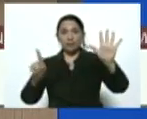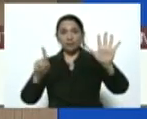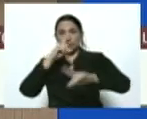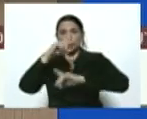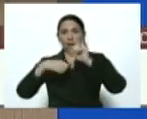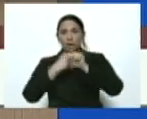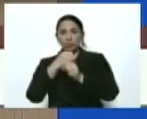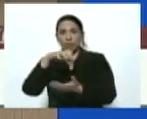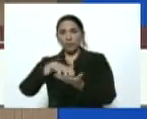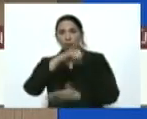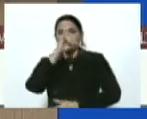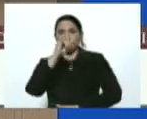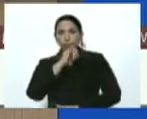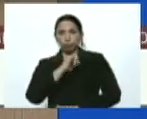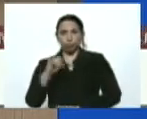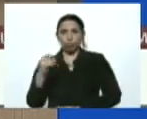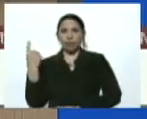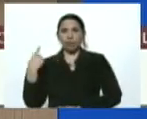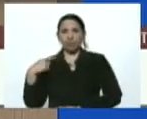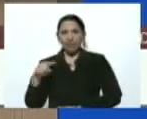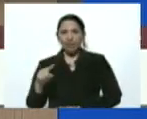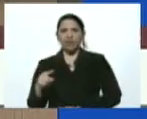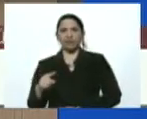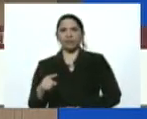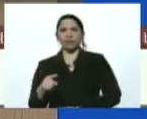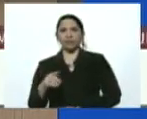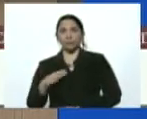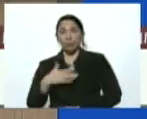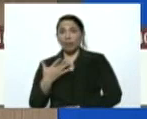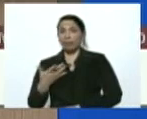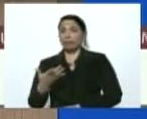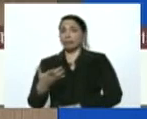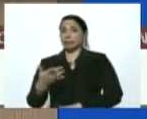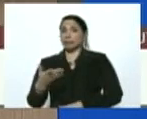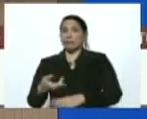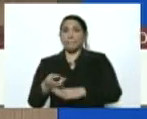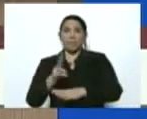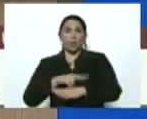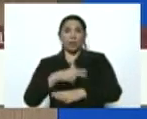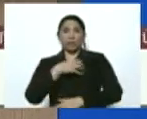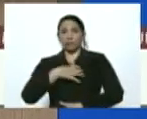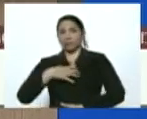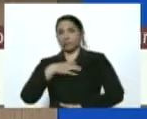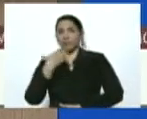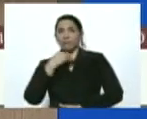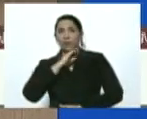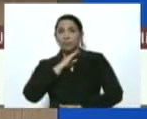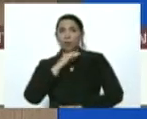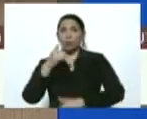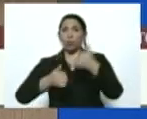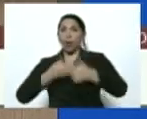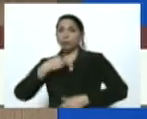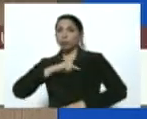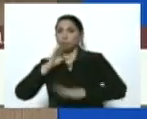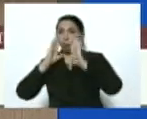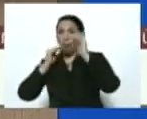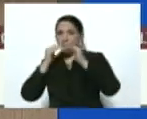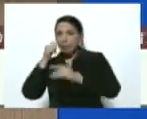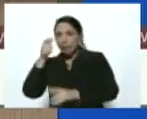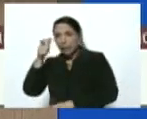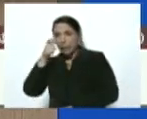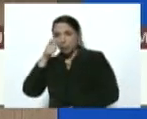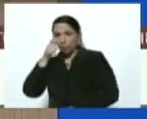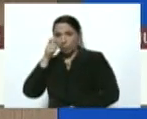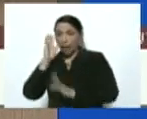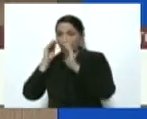estado Zulia, tiene factores que pueden agravar su condición y por lo cual estamos muy atentos a la